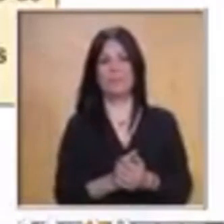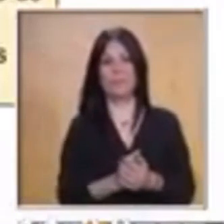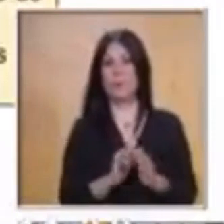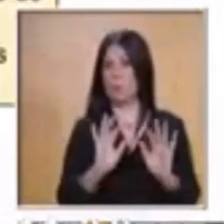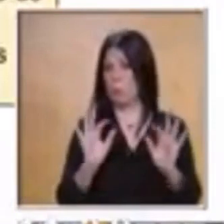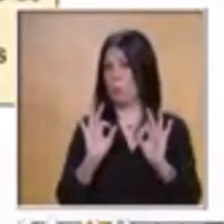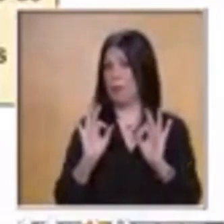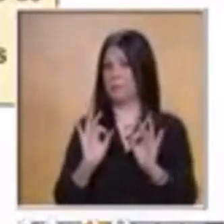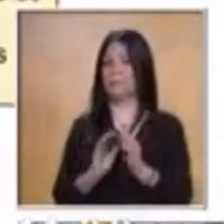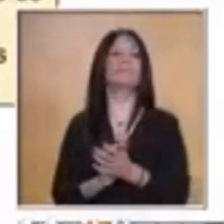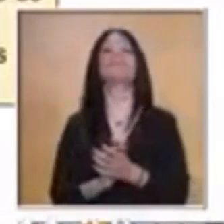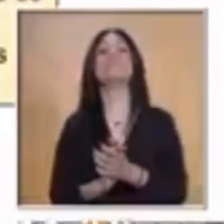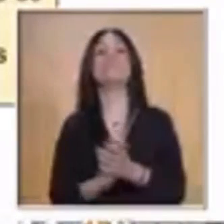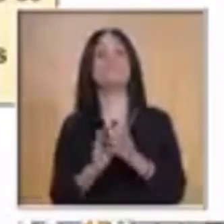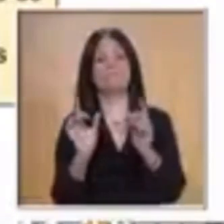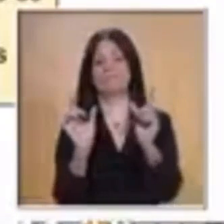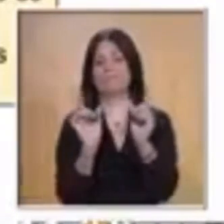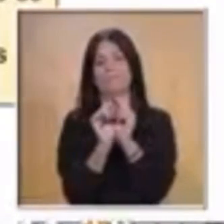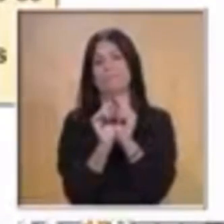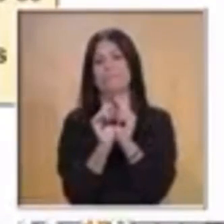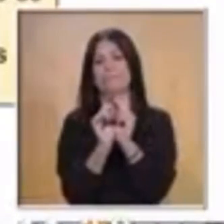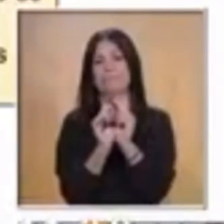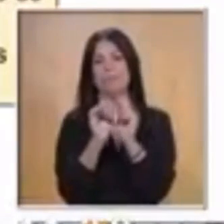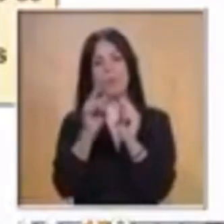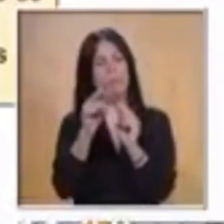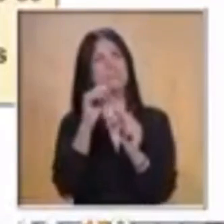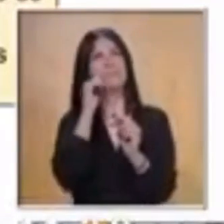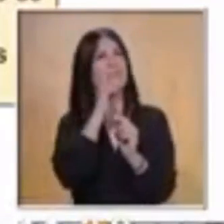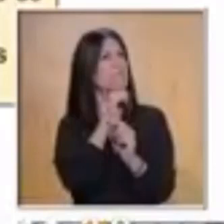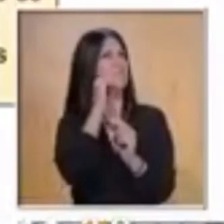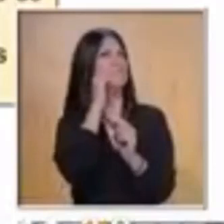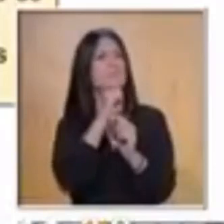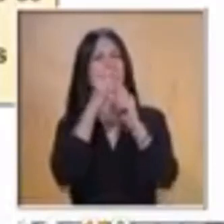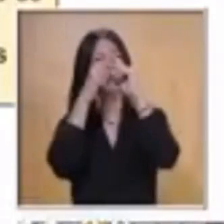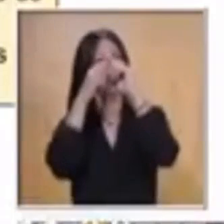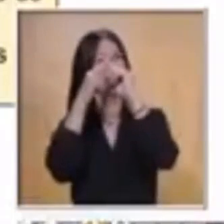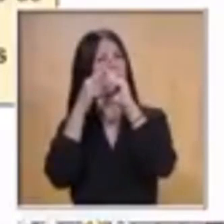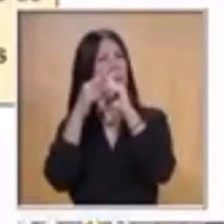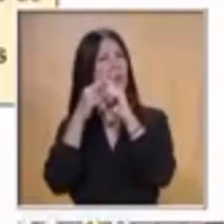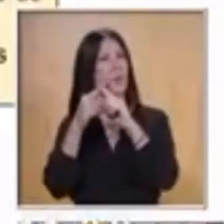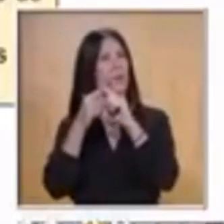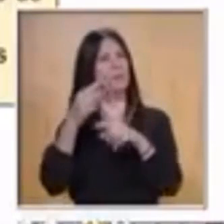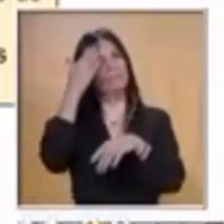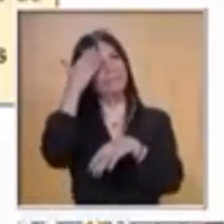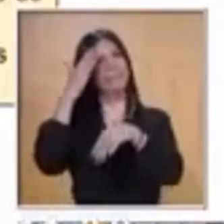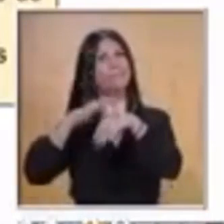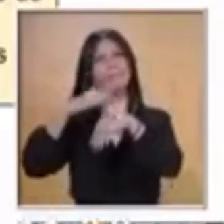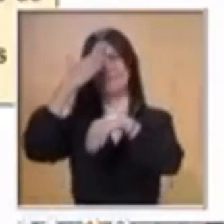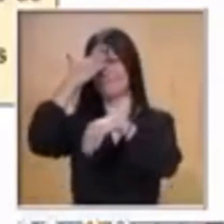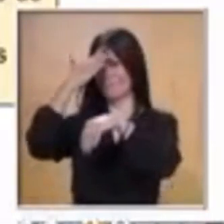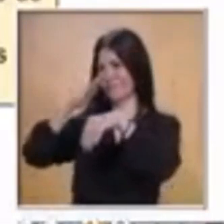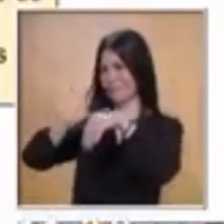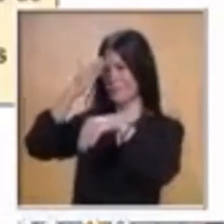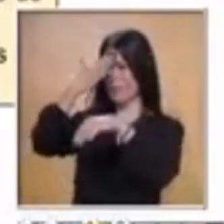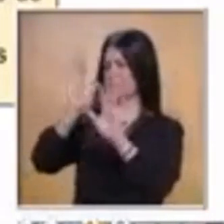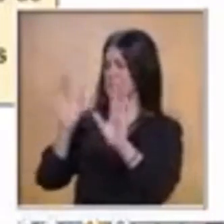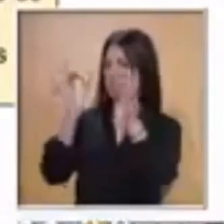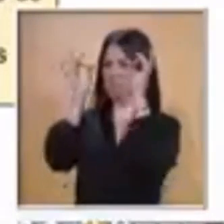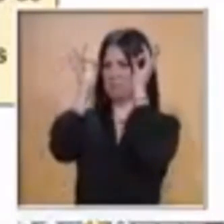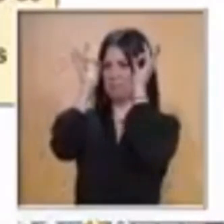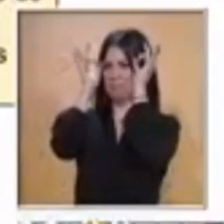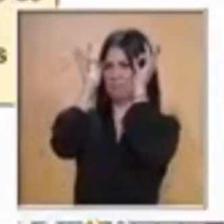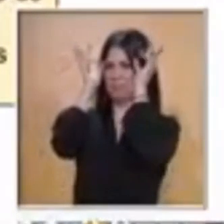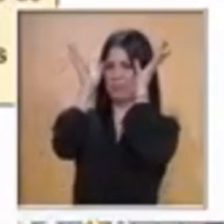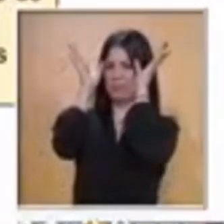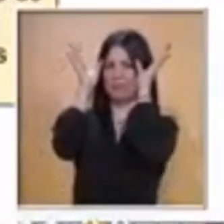simplificarlas. Recuerda repasar las tablas constantemente y sobre todo ahorita en casita que tus papás te las